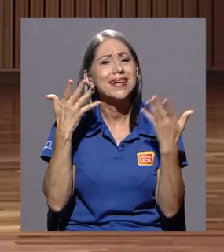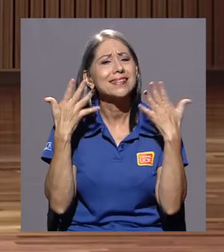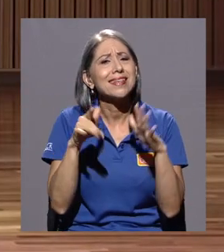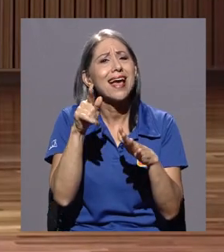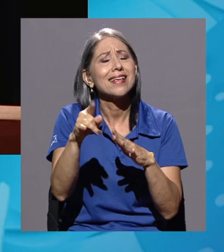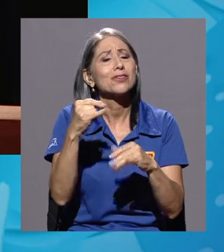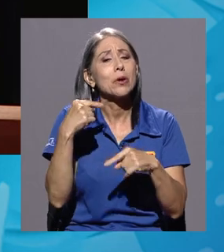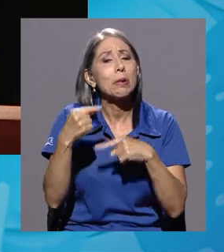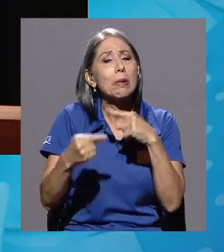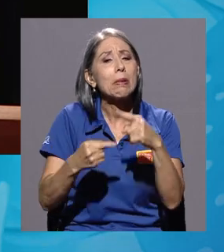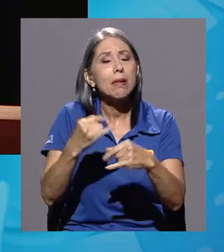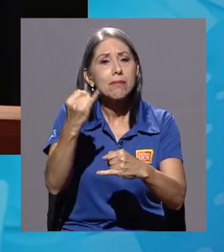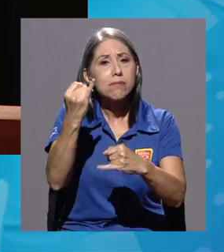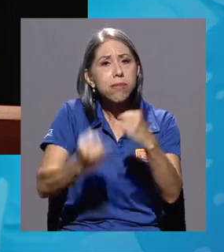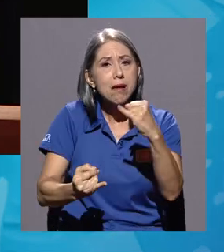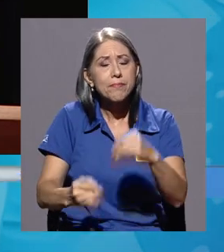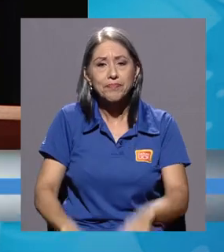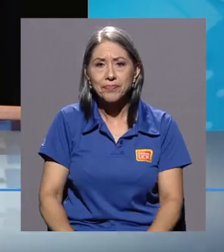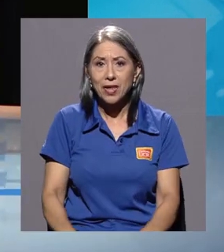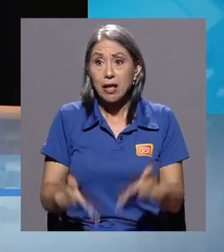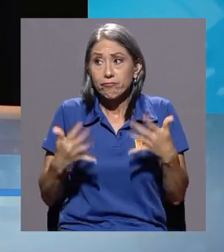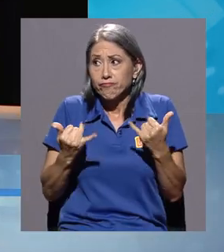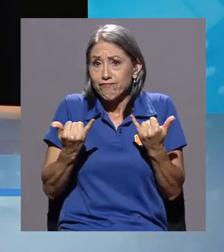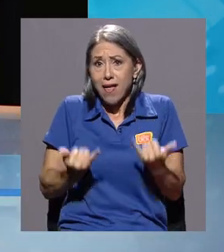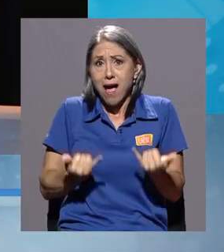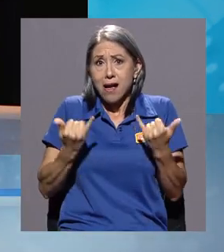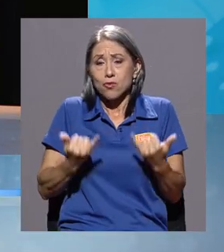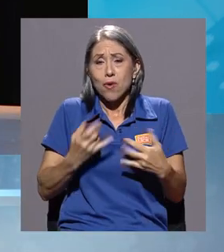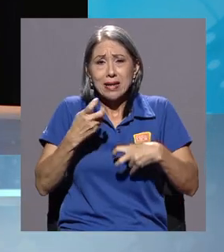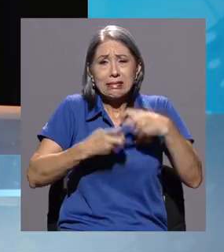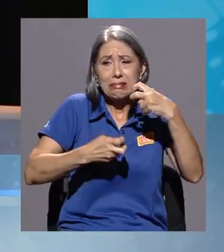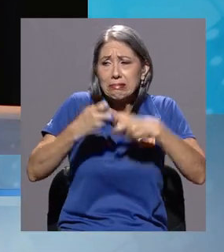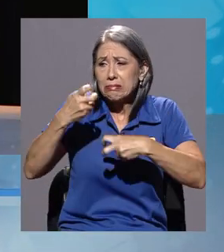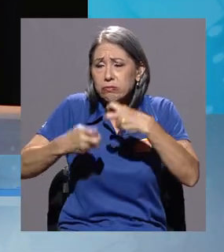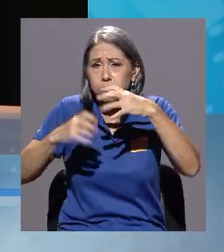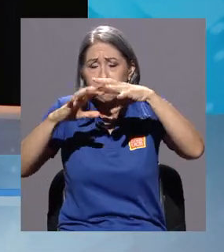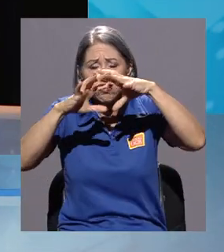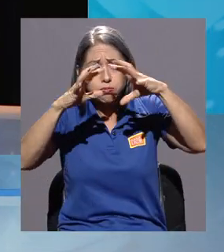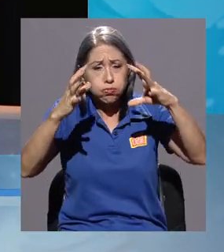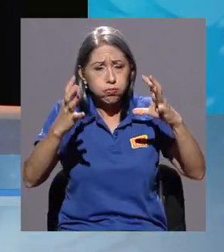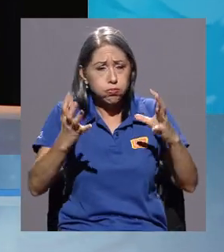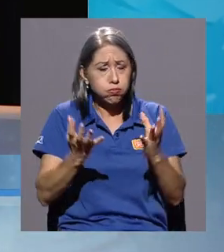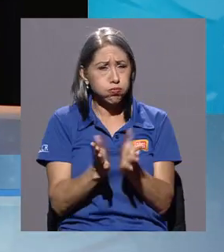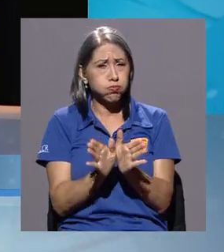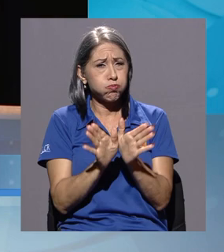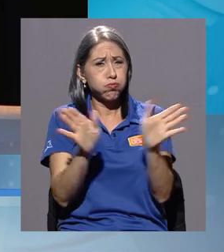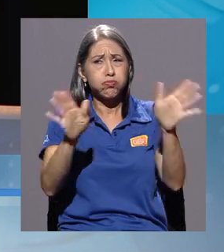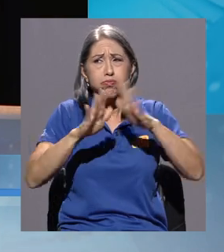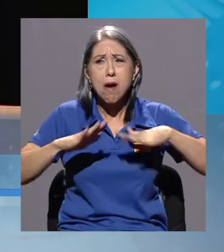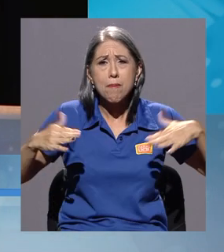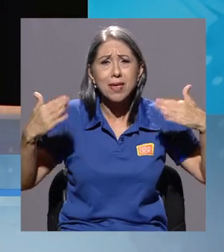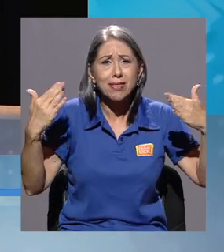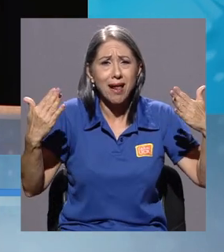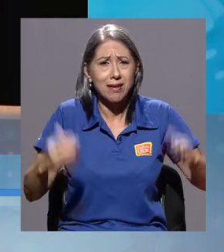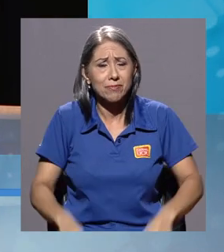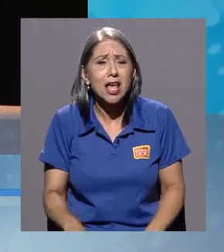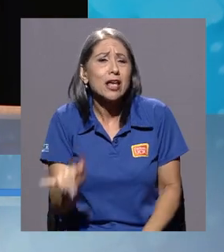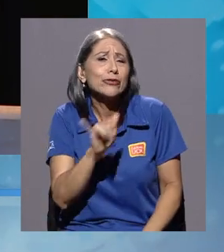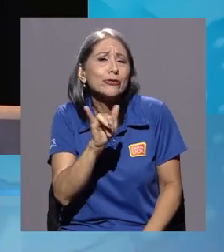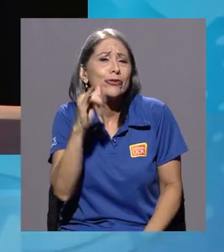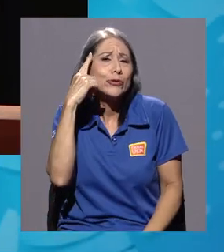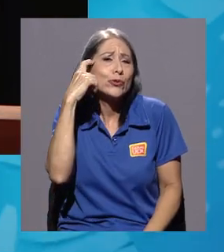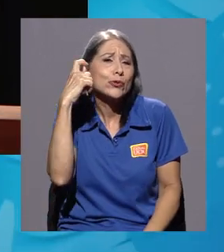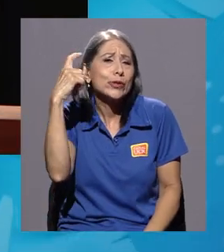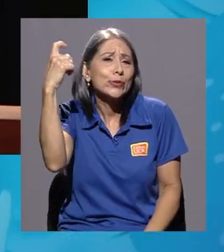su fin parece evidente que dada la actual crisis global ambiental es ilusorio